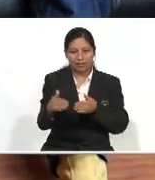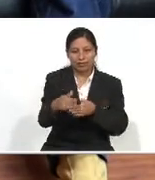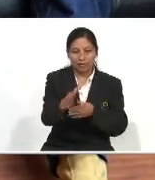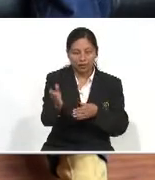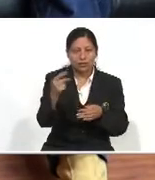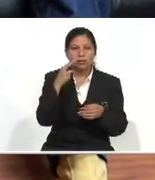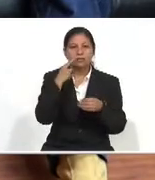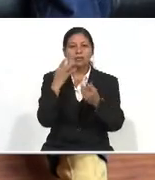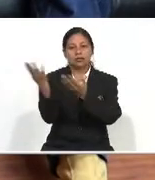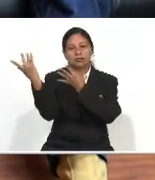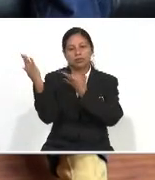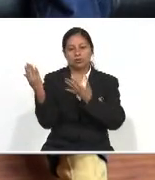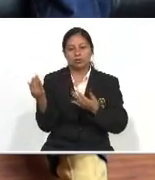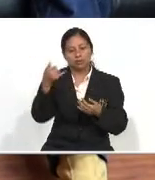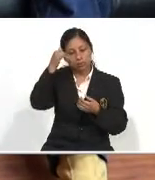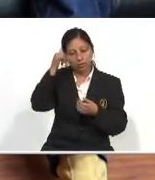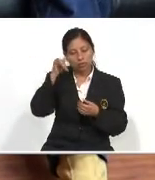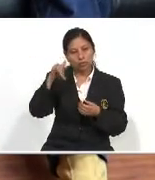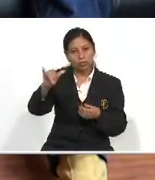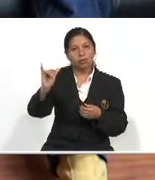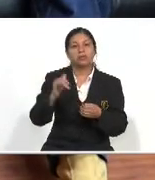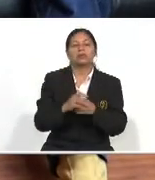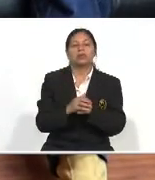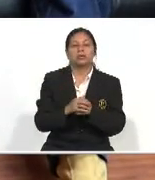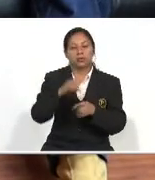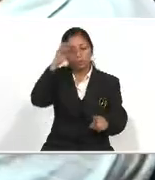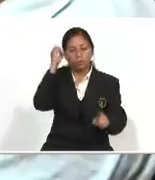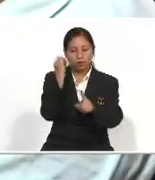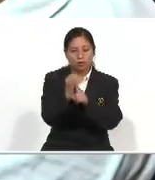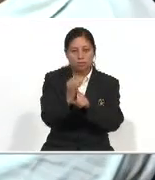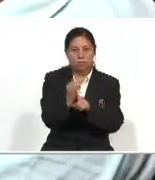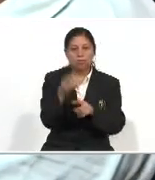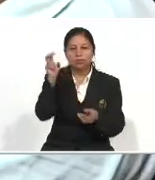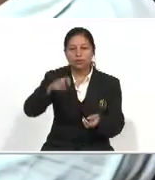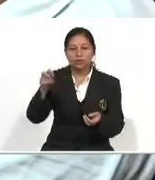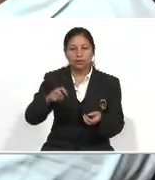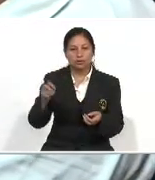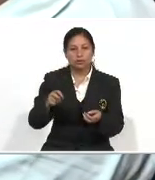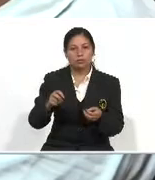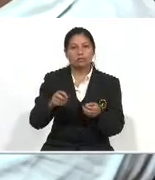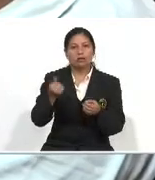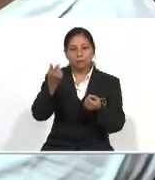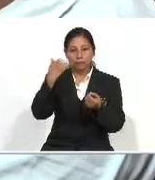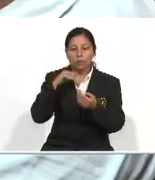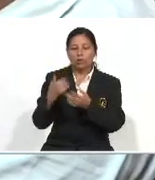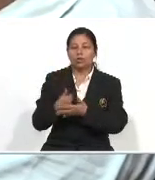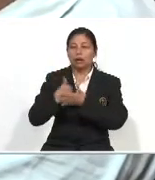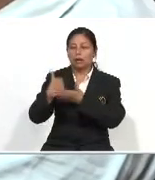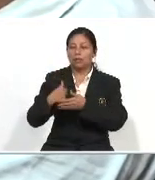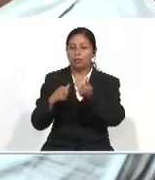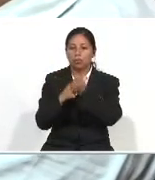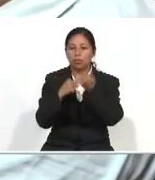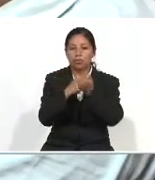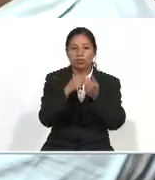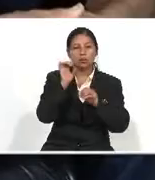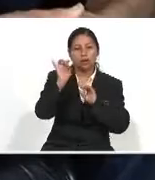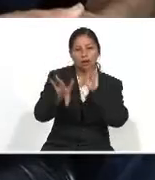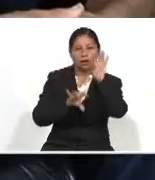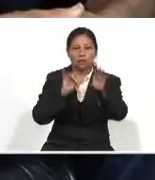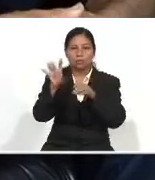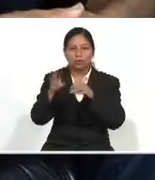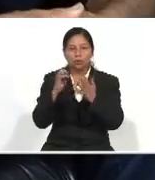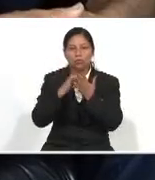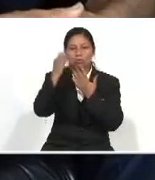Agropecuaria La esperanza Del municipio De Comapa Jutiapa Con el objetivo De conocer Sus necesidades Y poder intermediar En la gestión De algunas alternativas De